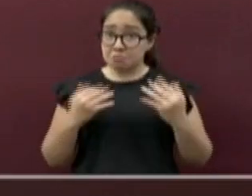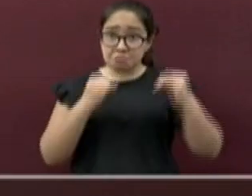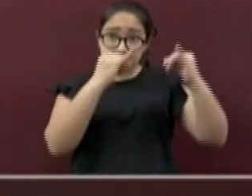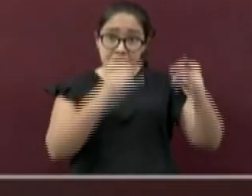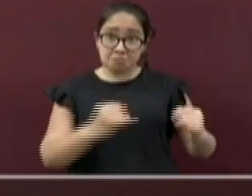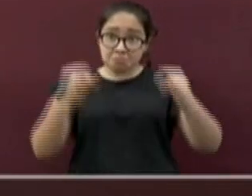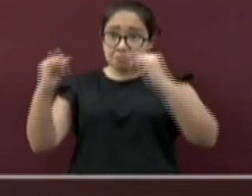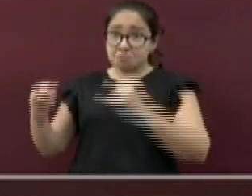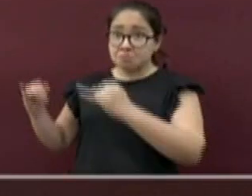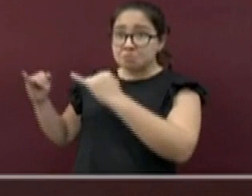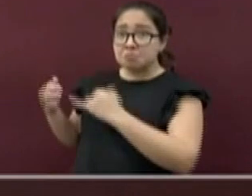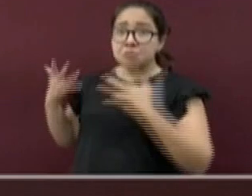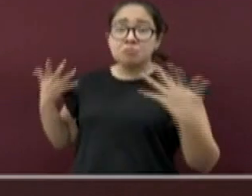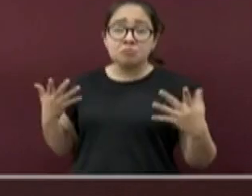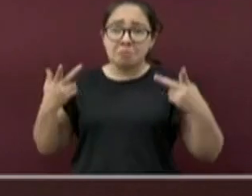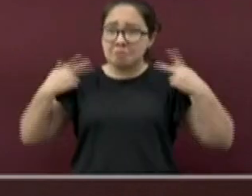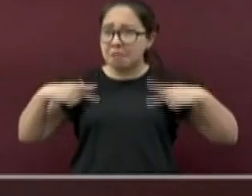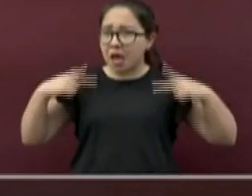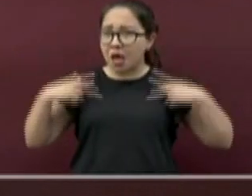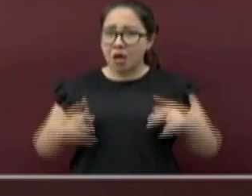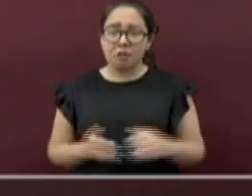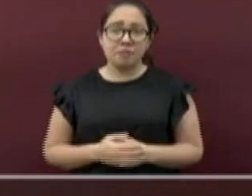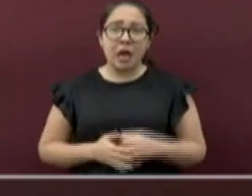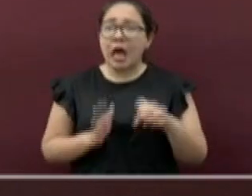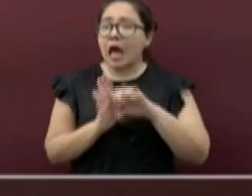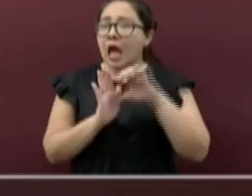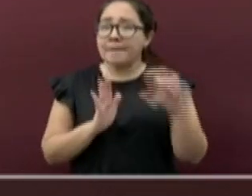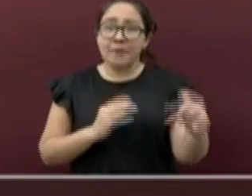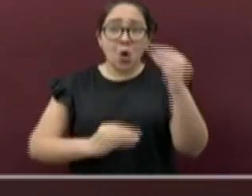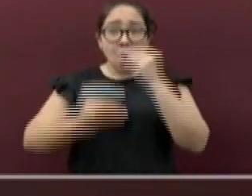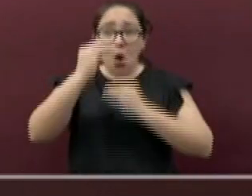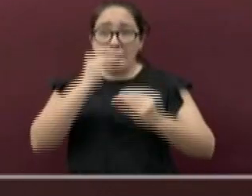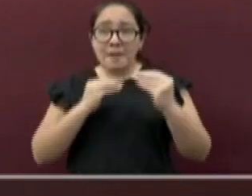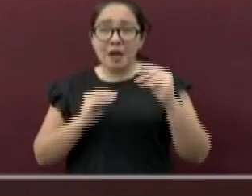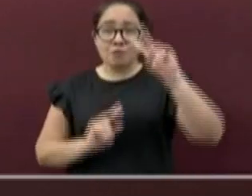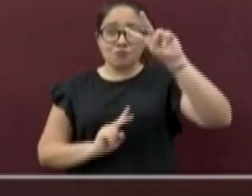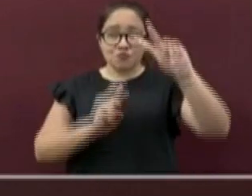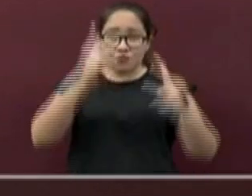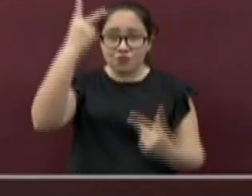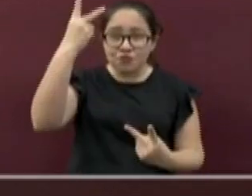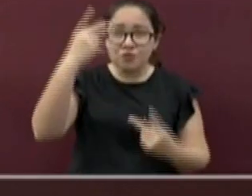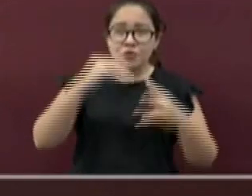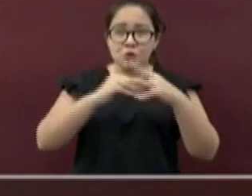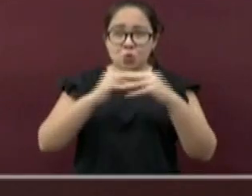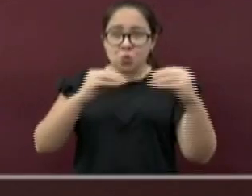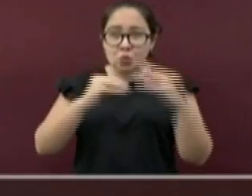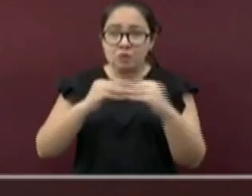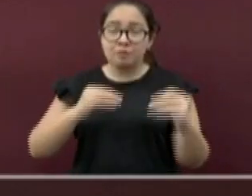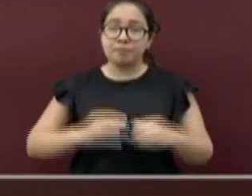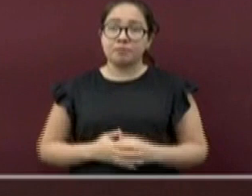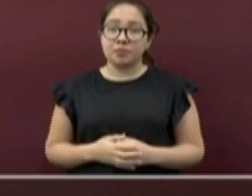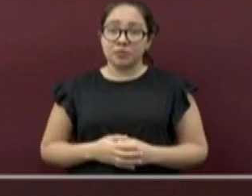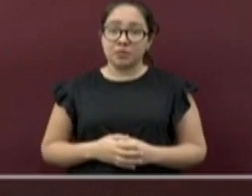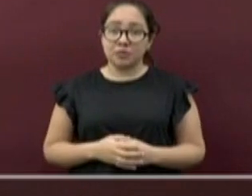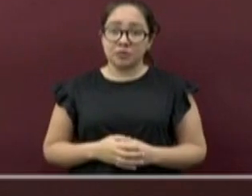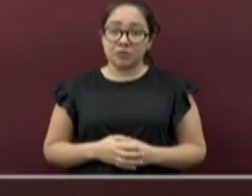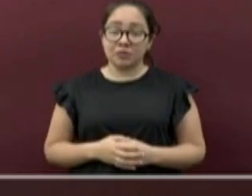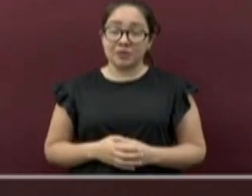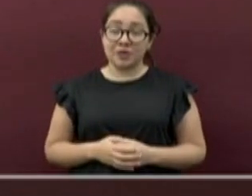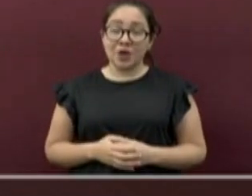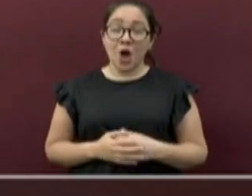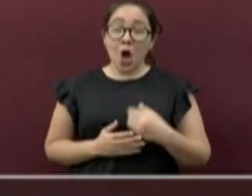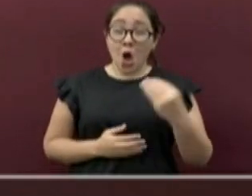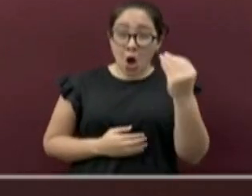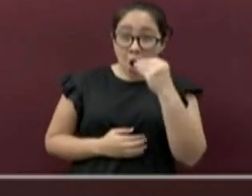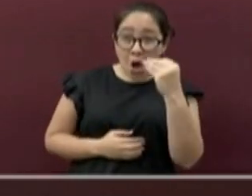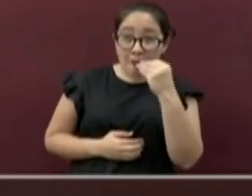tener una alimentación alta en fibra, moderar el consumo de los alimentos